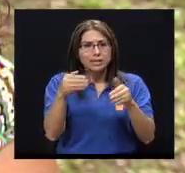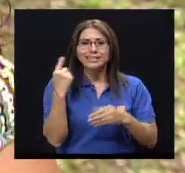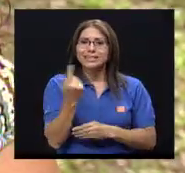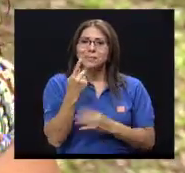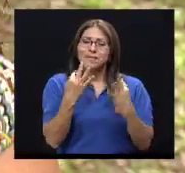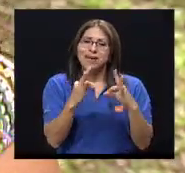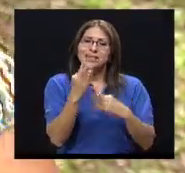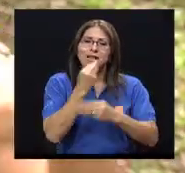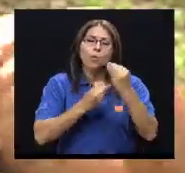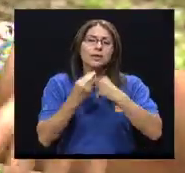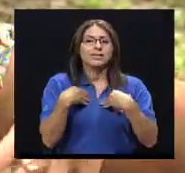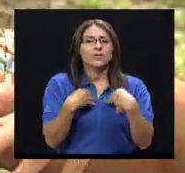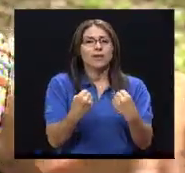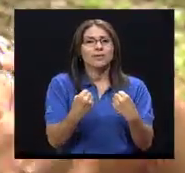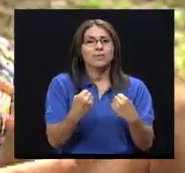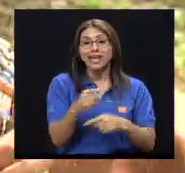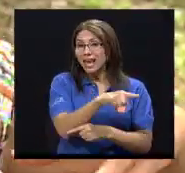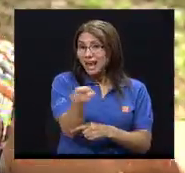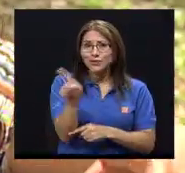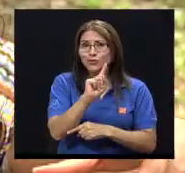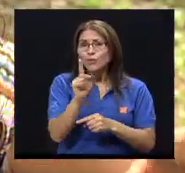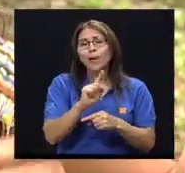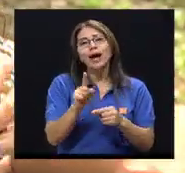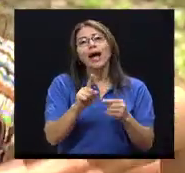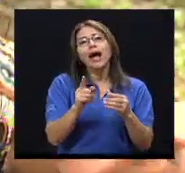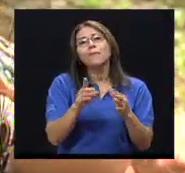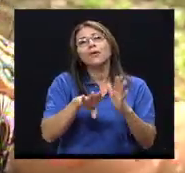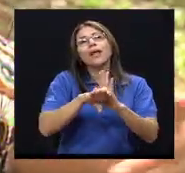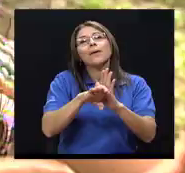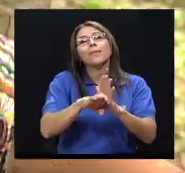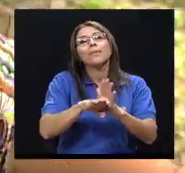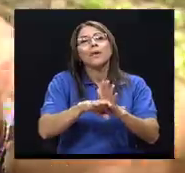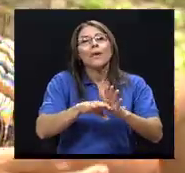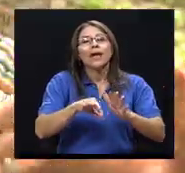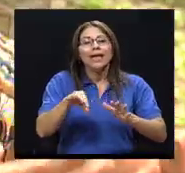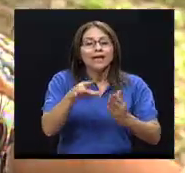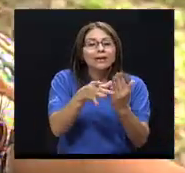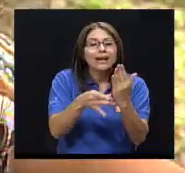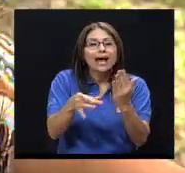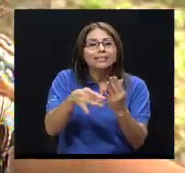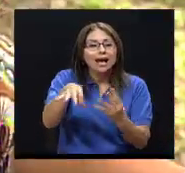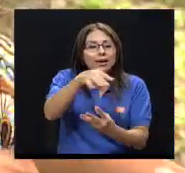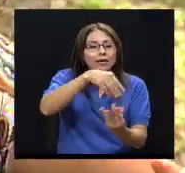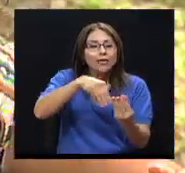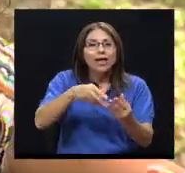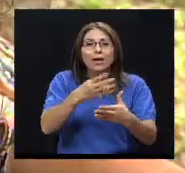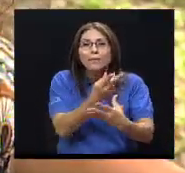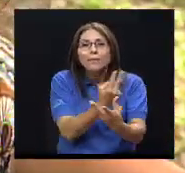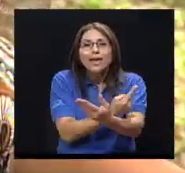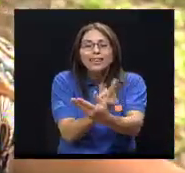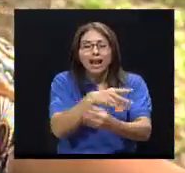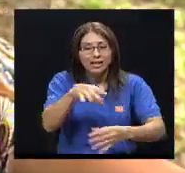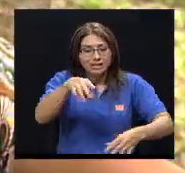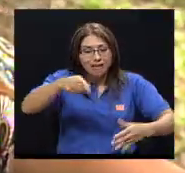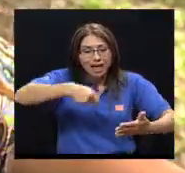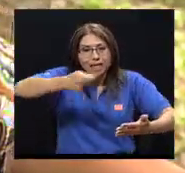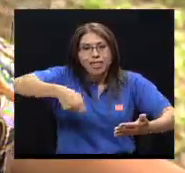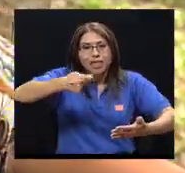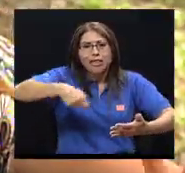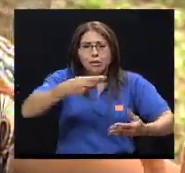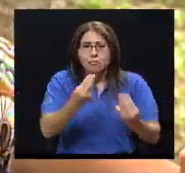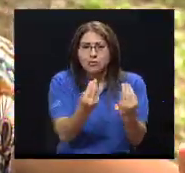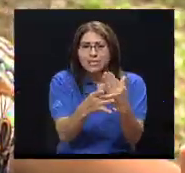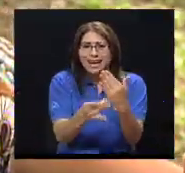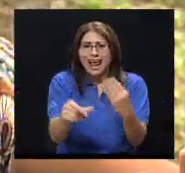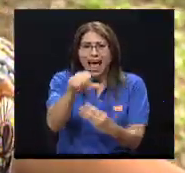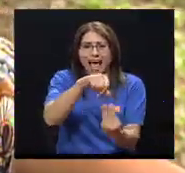saludablemente. No van a preparar vegetales cargados en mantequilla, por ejemplo, salteados demasiado en grasa. Van a buscar los vegetales que son